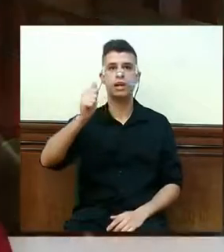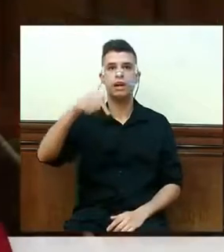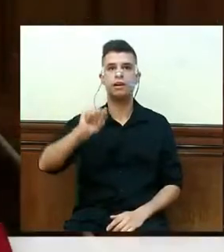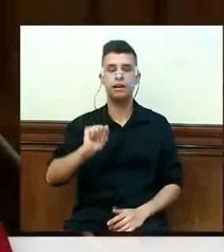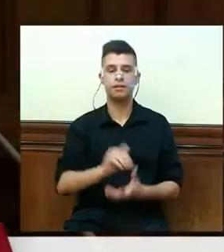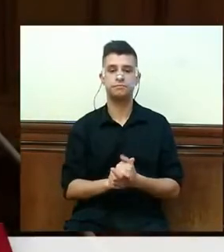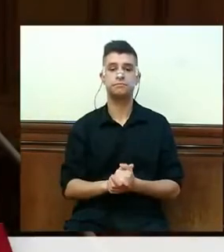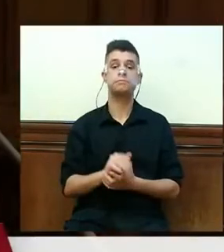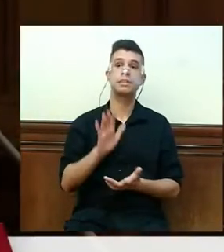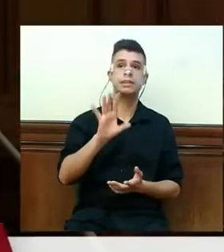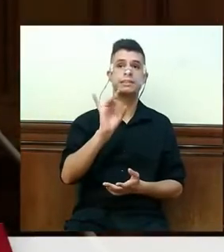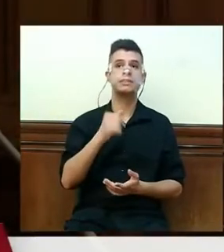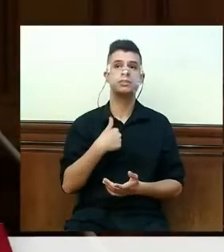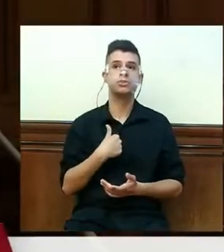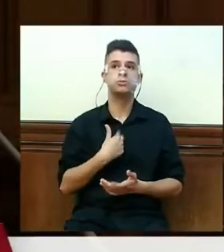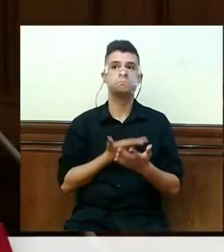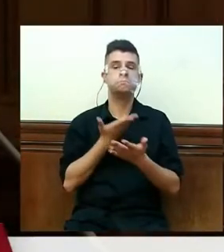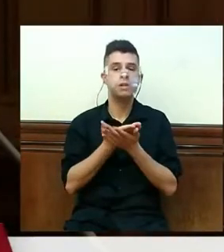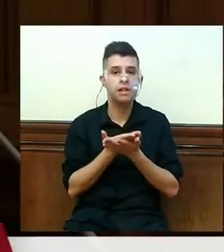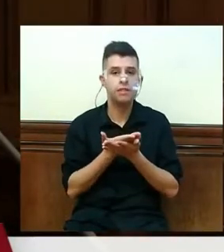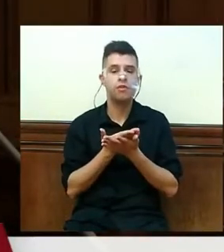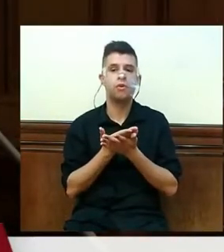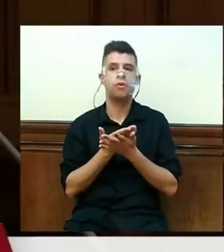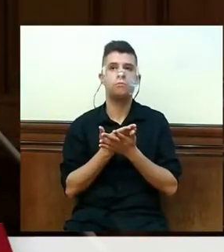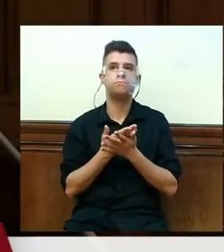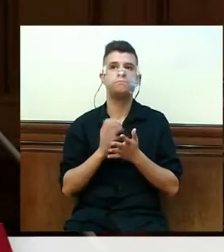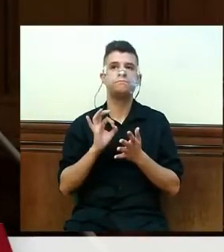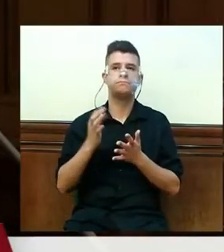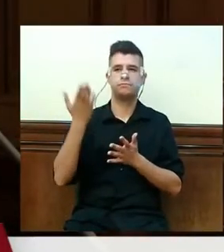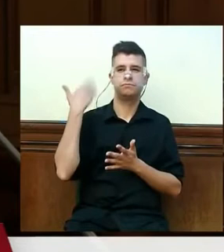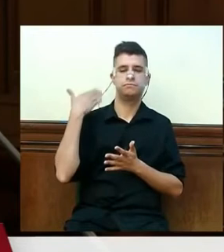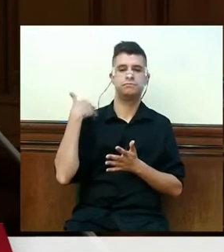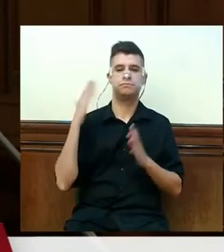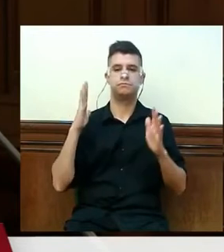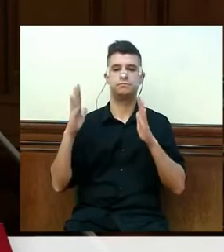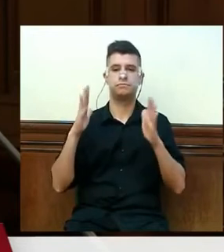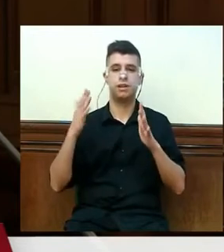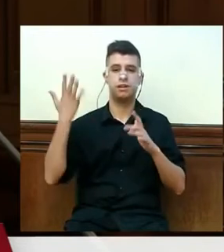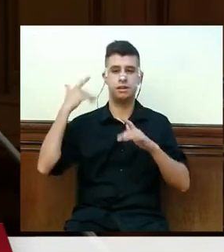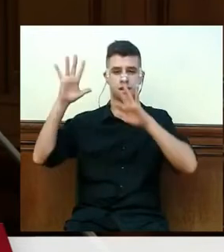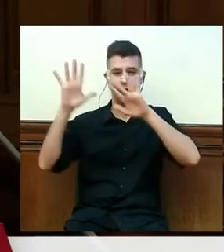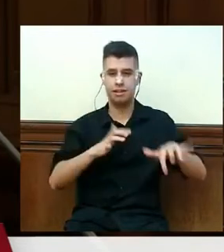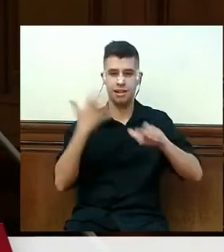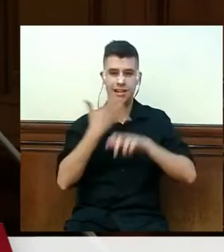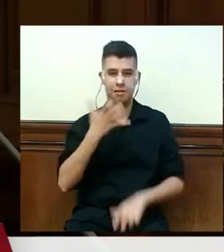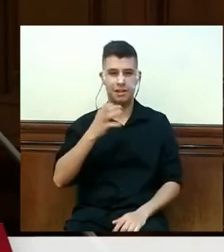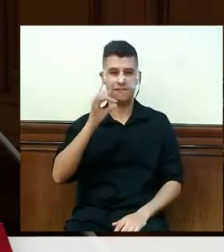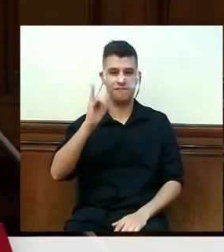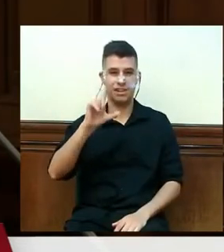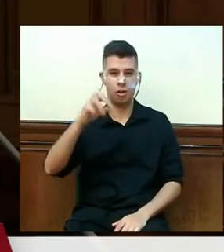Sí, gracias. Pues es para que se retire todo lo que destrozó